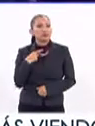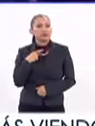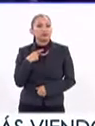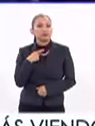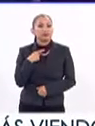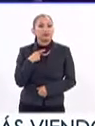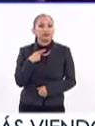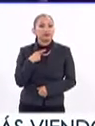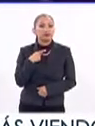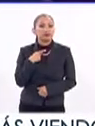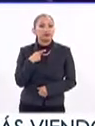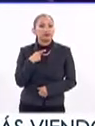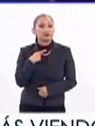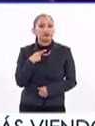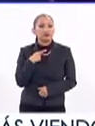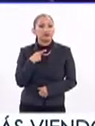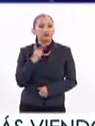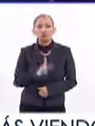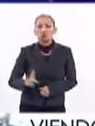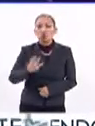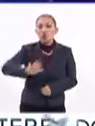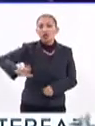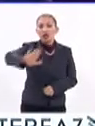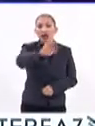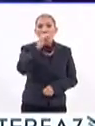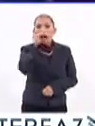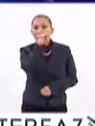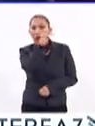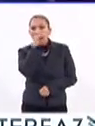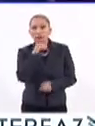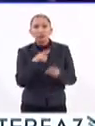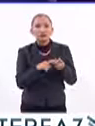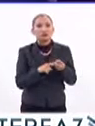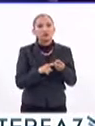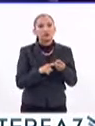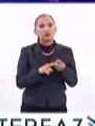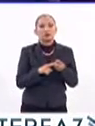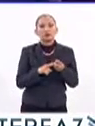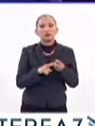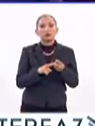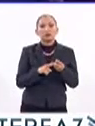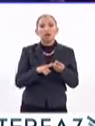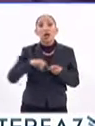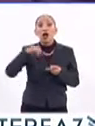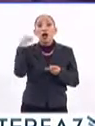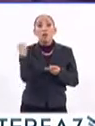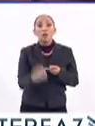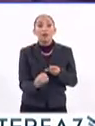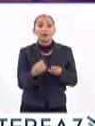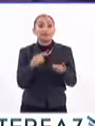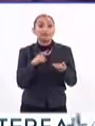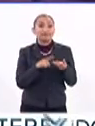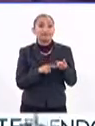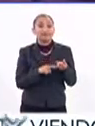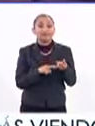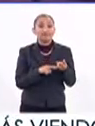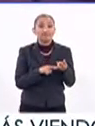pública, gratuita, obligatoria